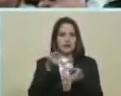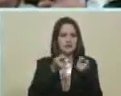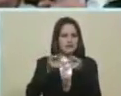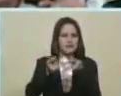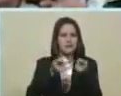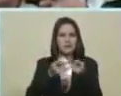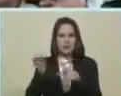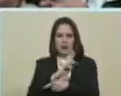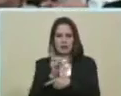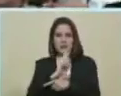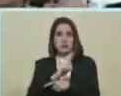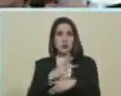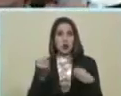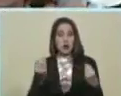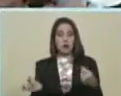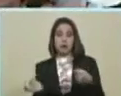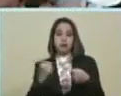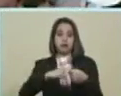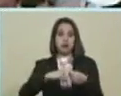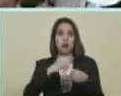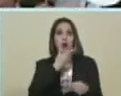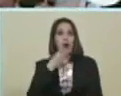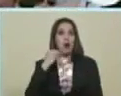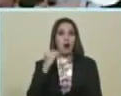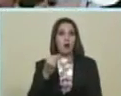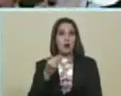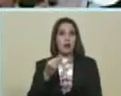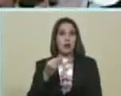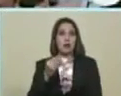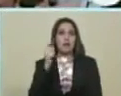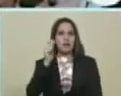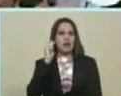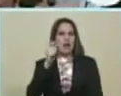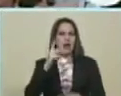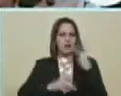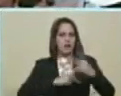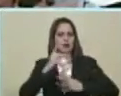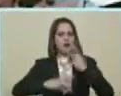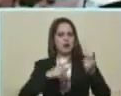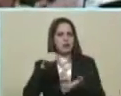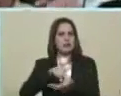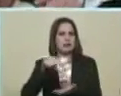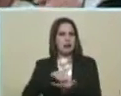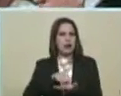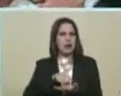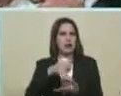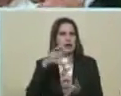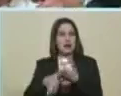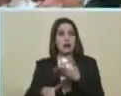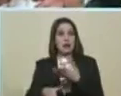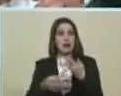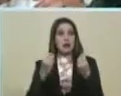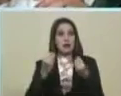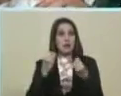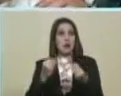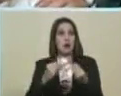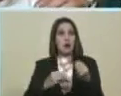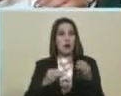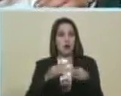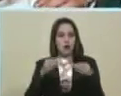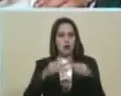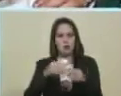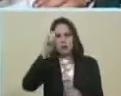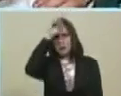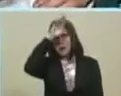acelerador Para incorporar La juventud En las tareas Productivas centrales Arrancamos la semana Que viene El Plan Chamba